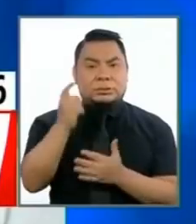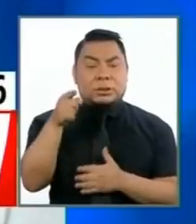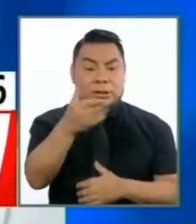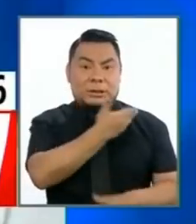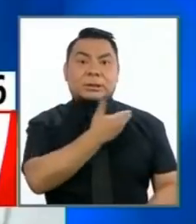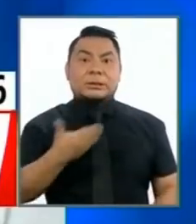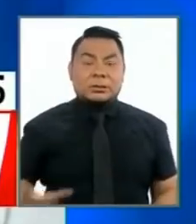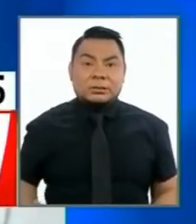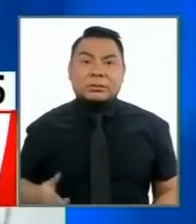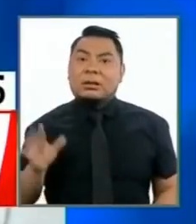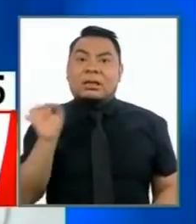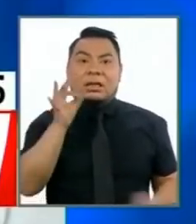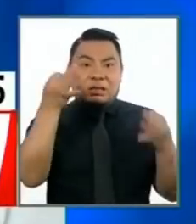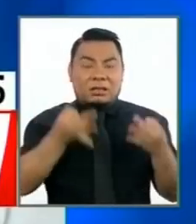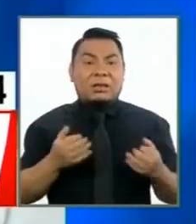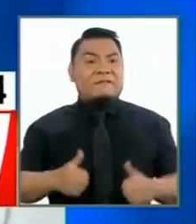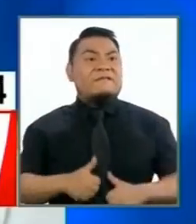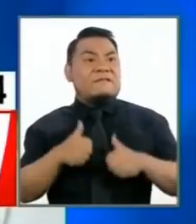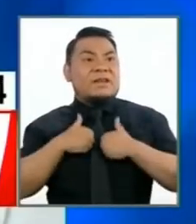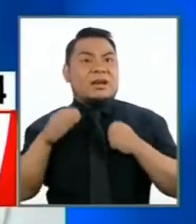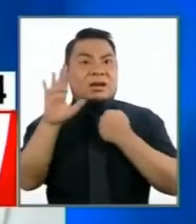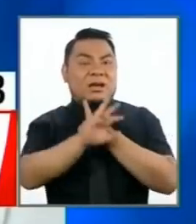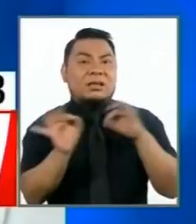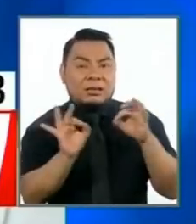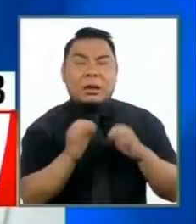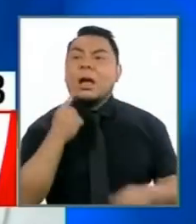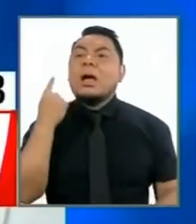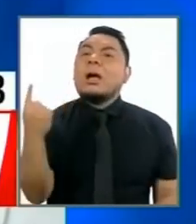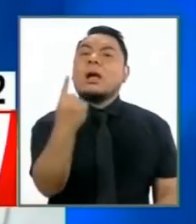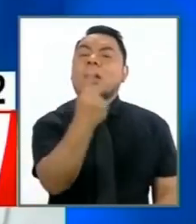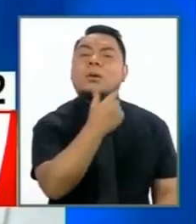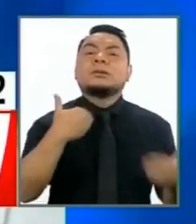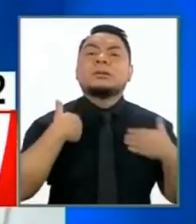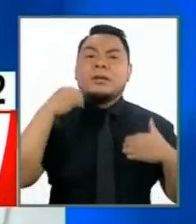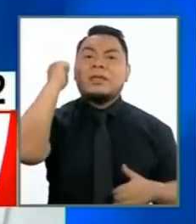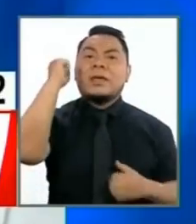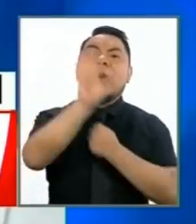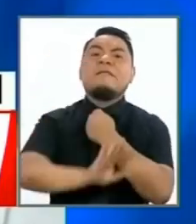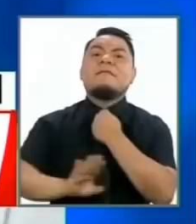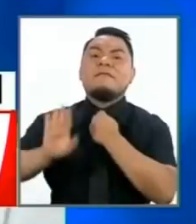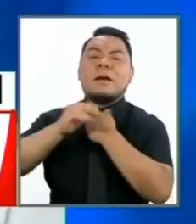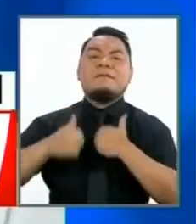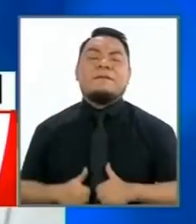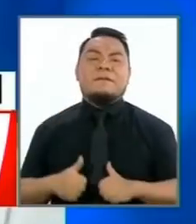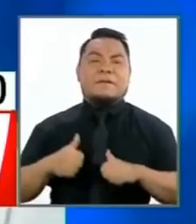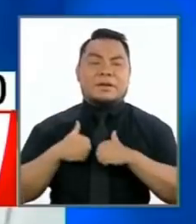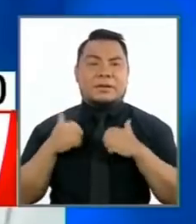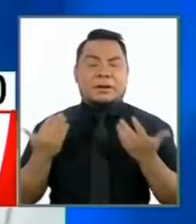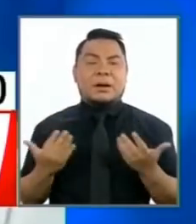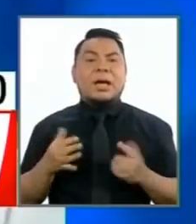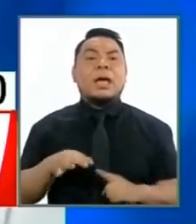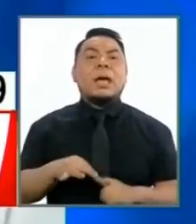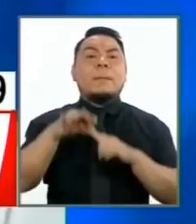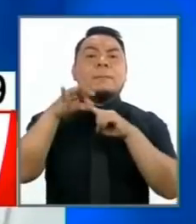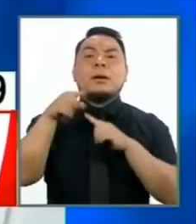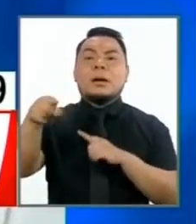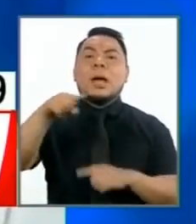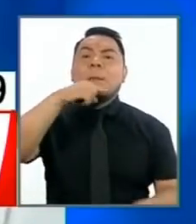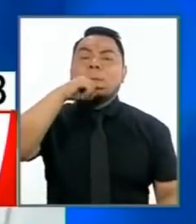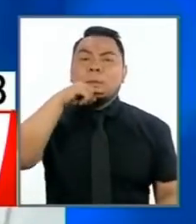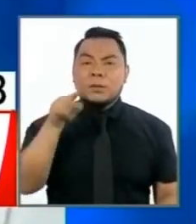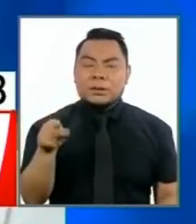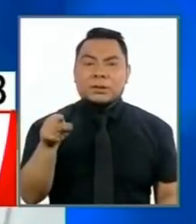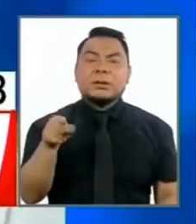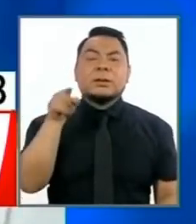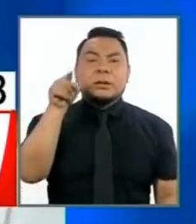el estado no garantiza nuestra vida cada uno tenemos derecho a defendernos y especialmente a las mujeres